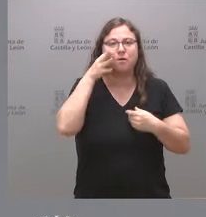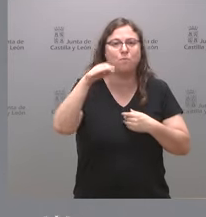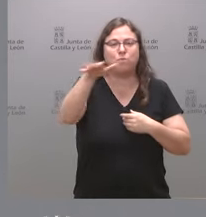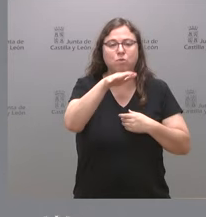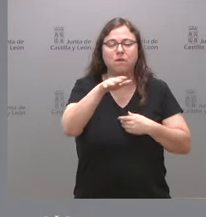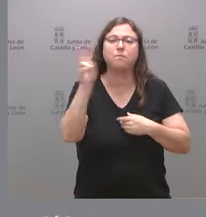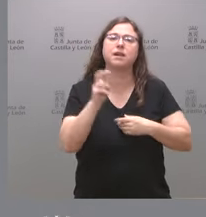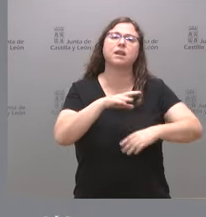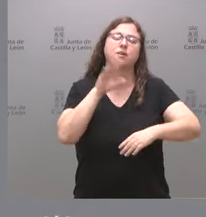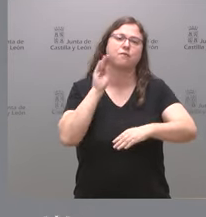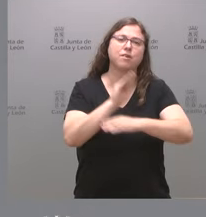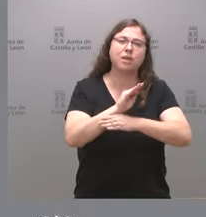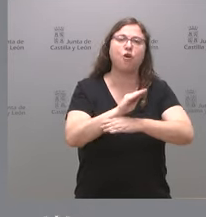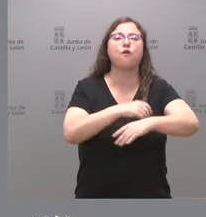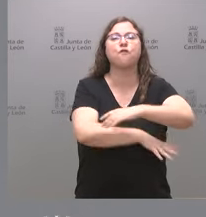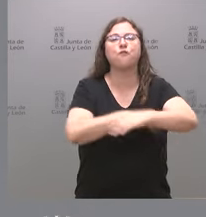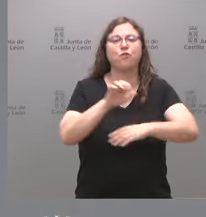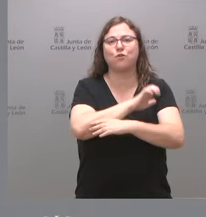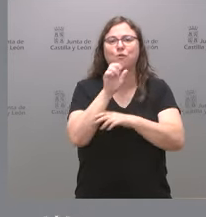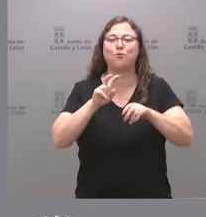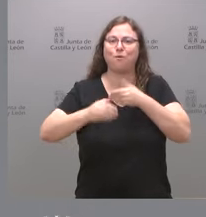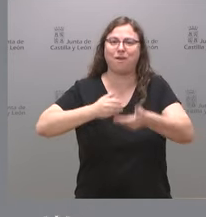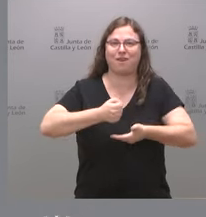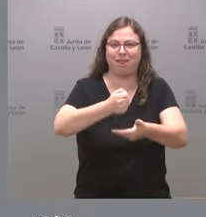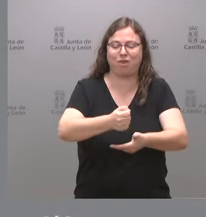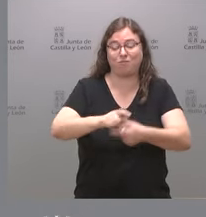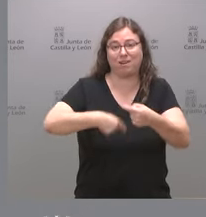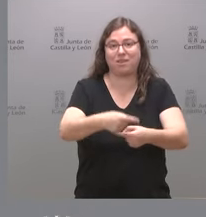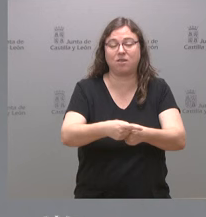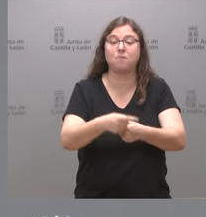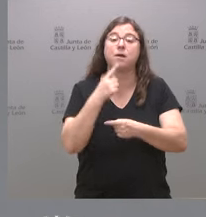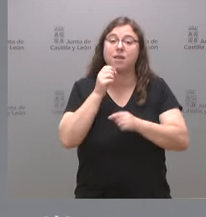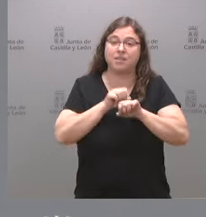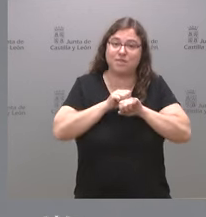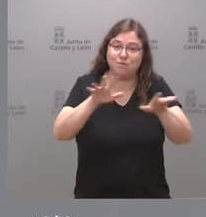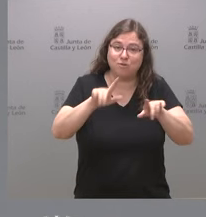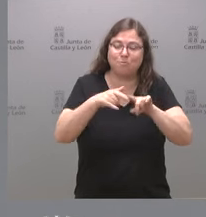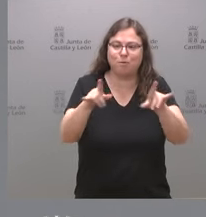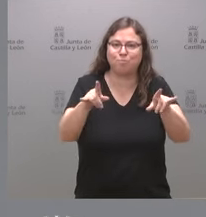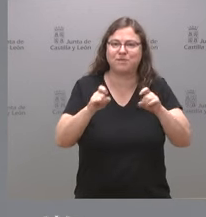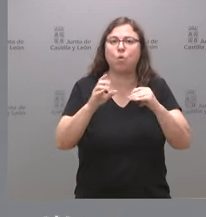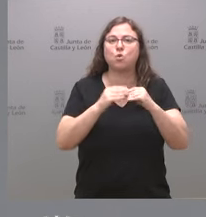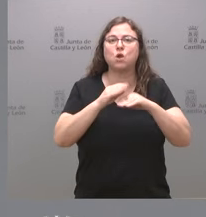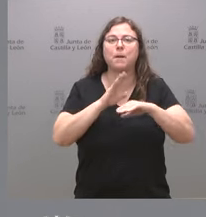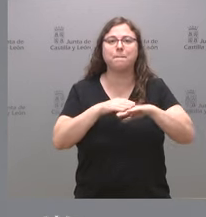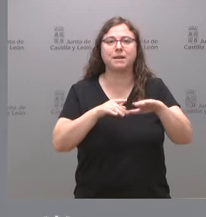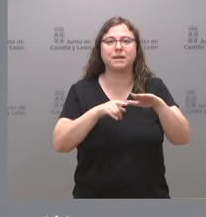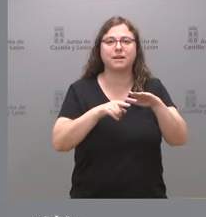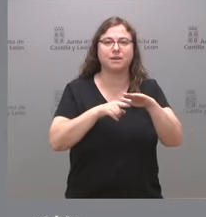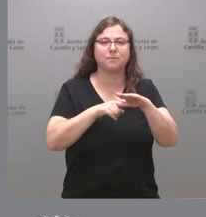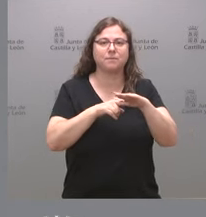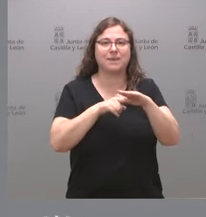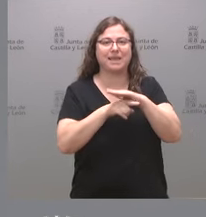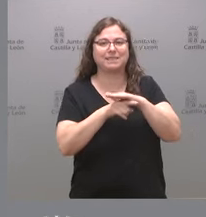fondos europeos de la nueva generación y va a permitir tanto la difusión y captación de usuarios para la gestión de certificaciones,